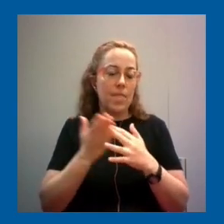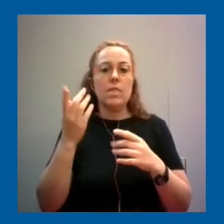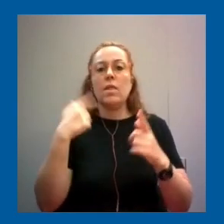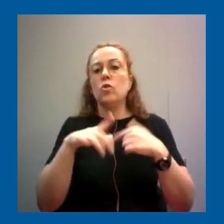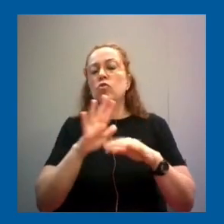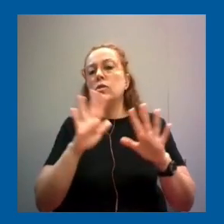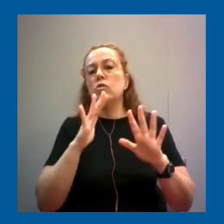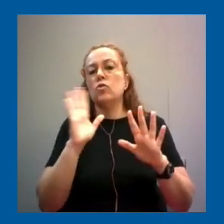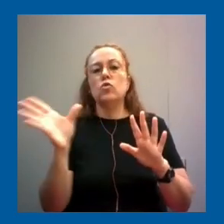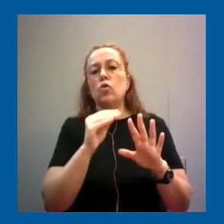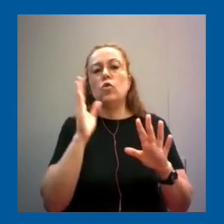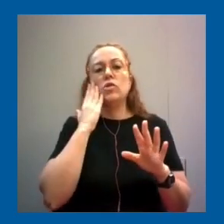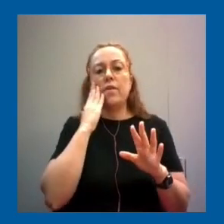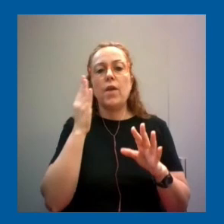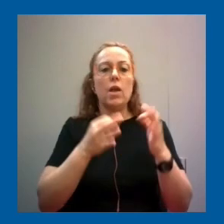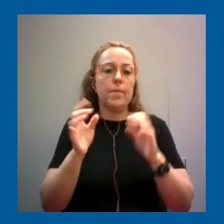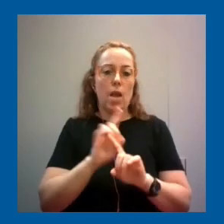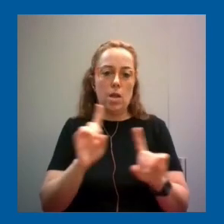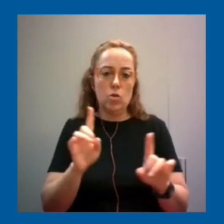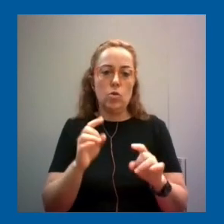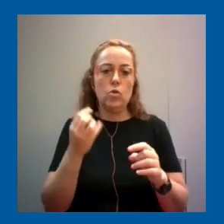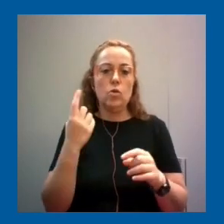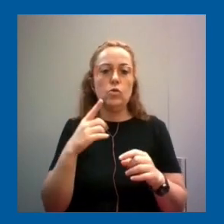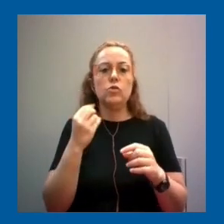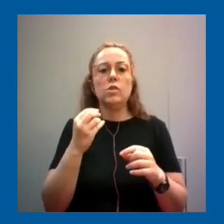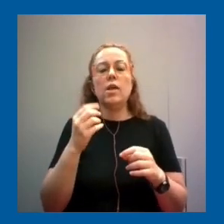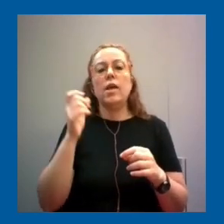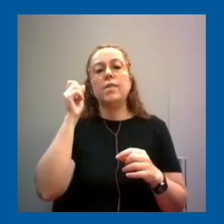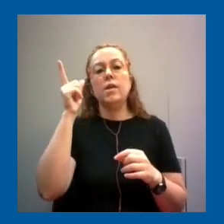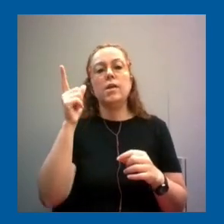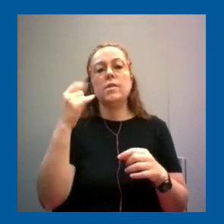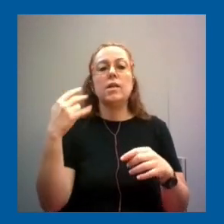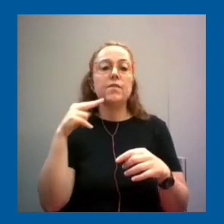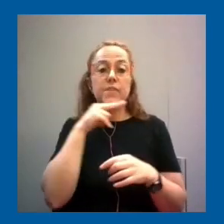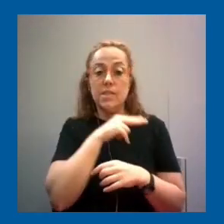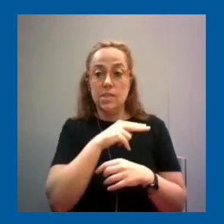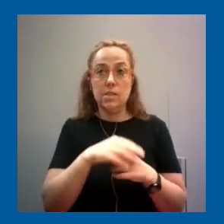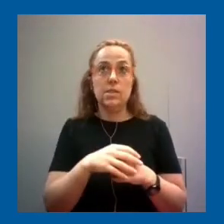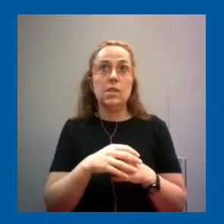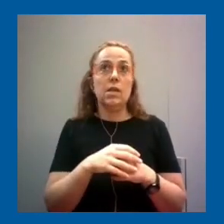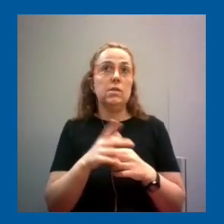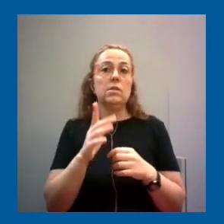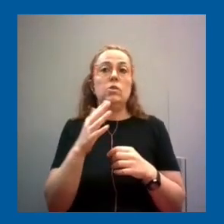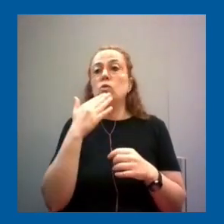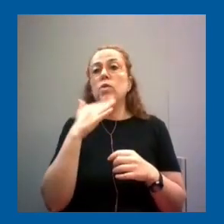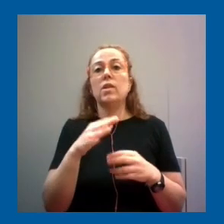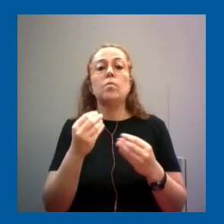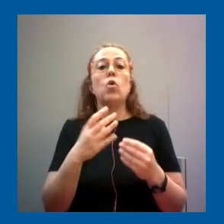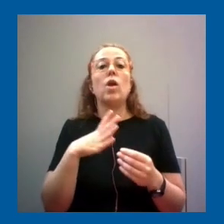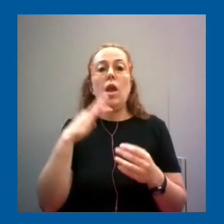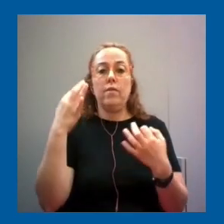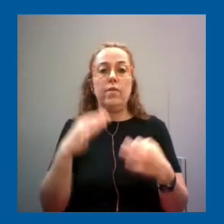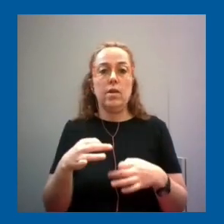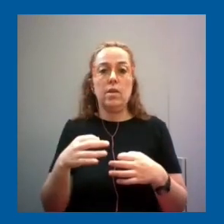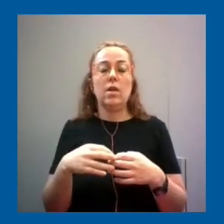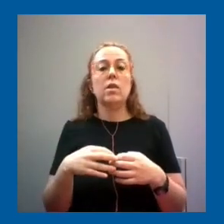tomamos lo que nos da la inteligencia artificial y solo usamos la inteligencia artificial nunca vamos a comprender lo que hay por detrás y entonces vamos a funcionar como si fuera